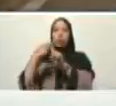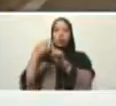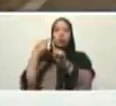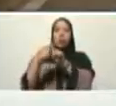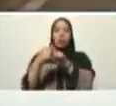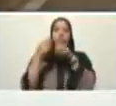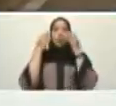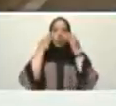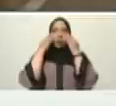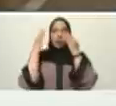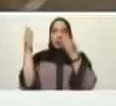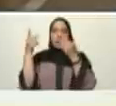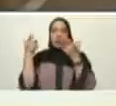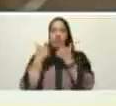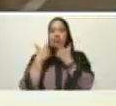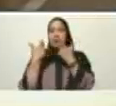de guerra